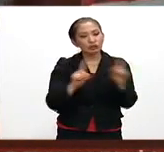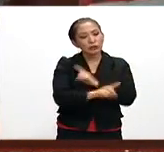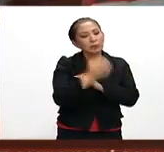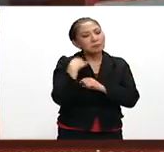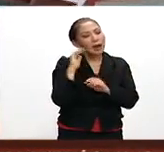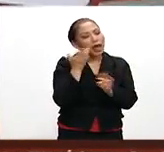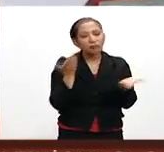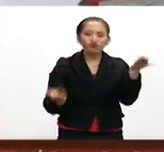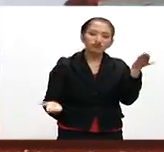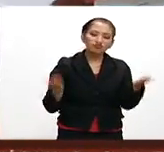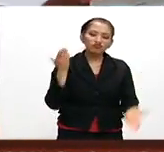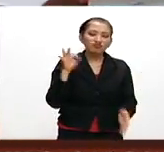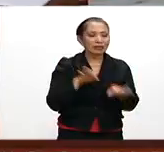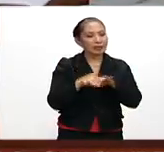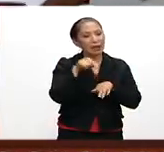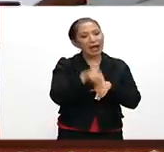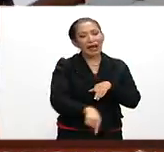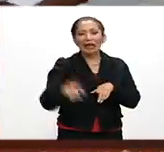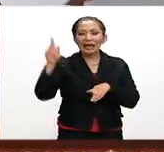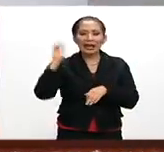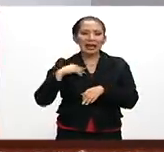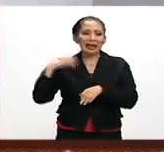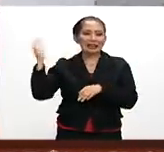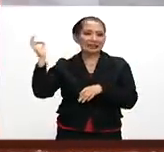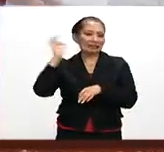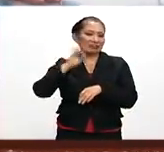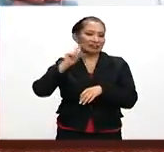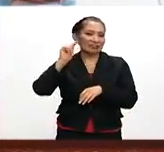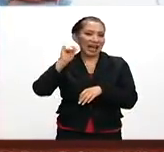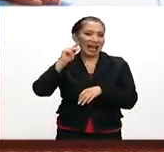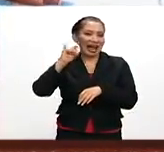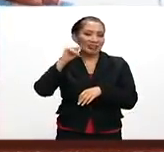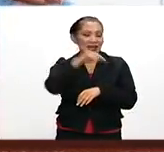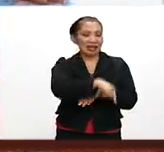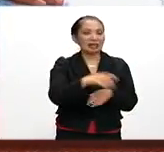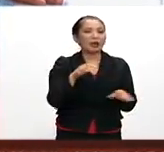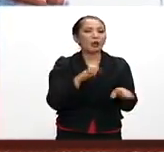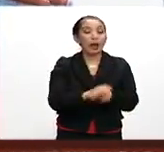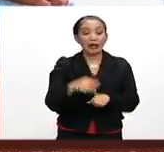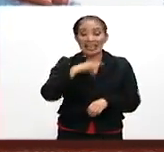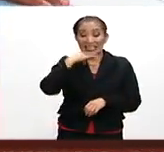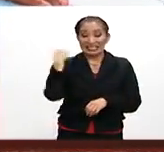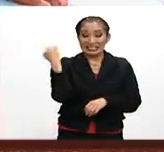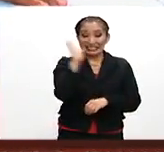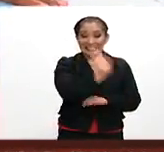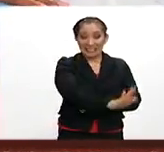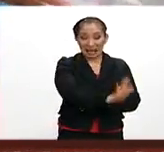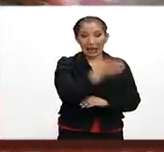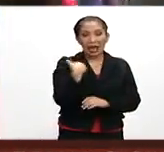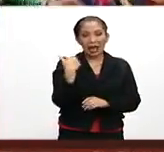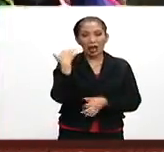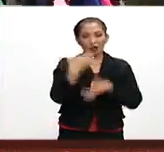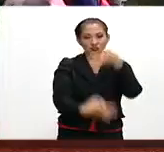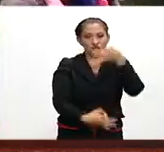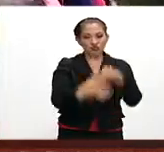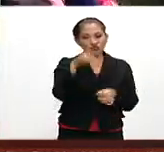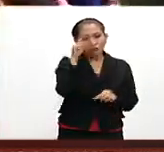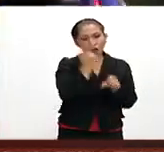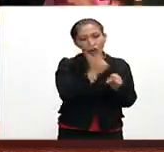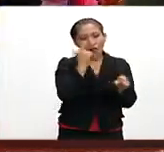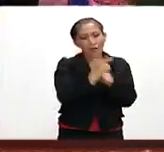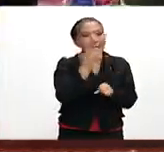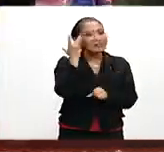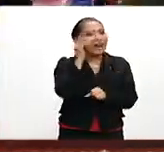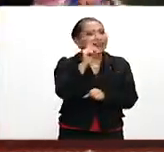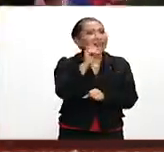poder comparar cómo se está trabajando en Tailandia y cómo se está trabajando aquí. En Chile, en la corte de detención de San